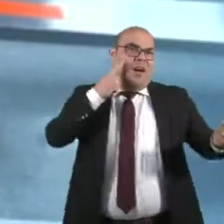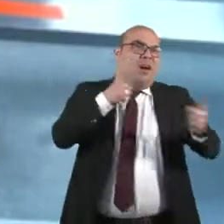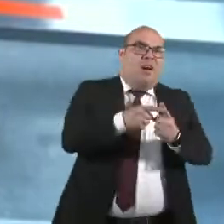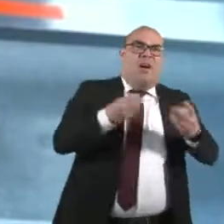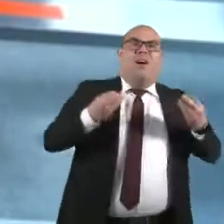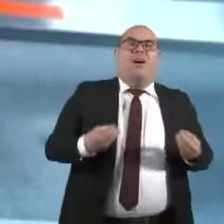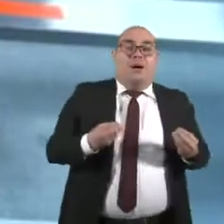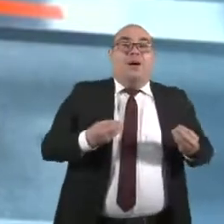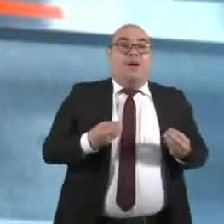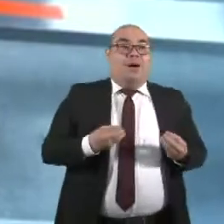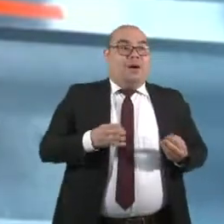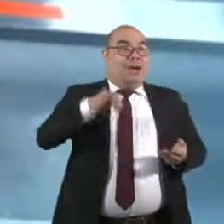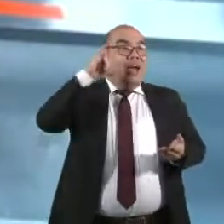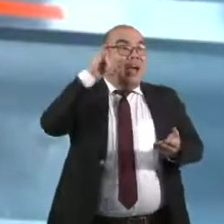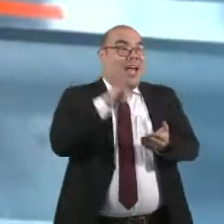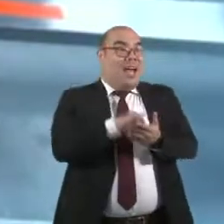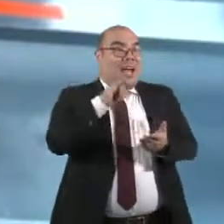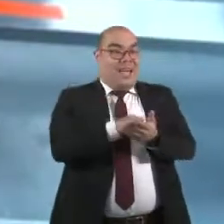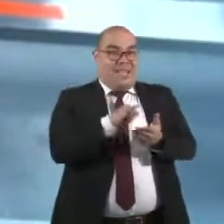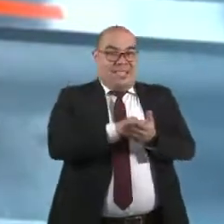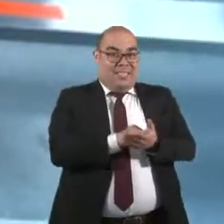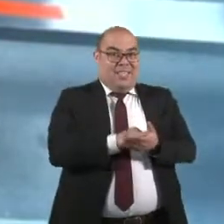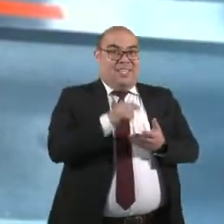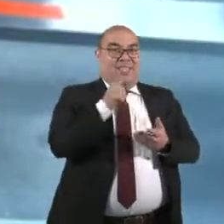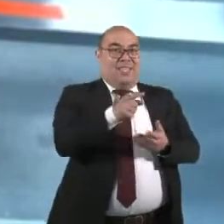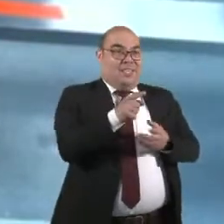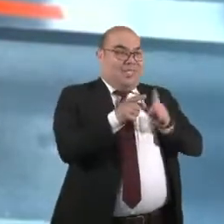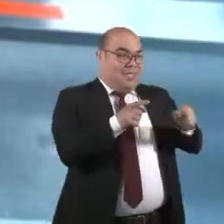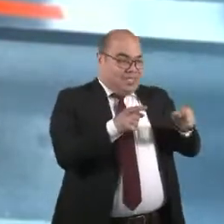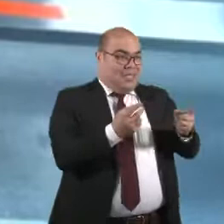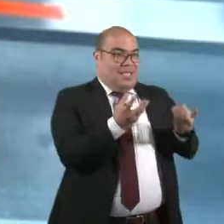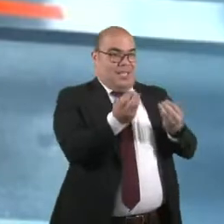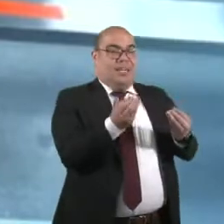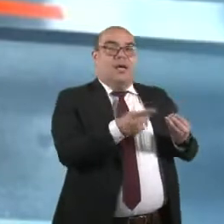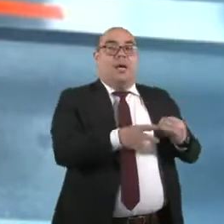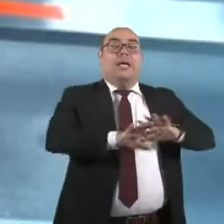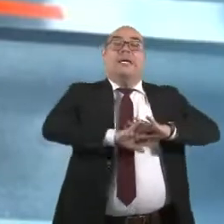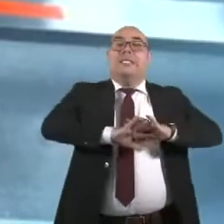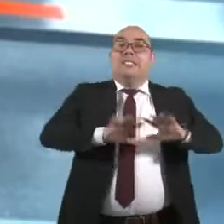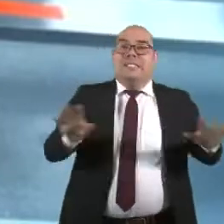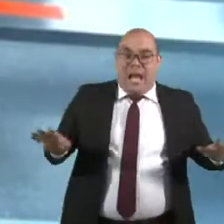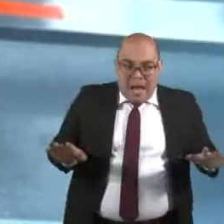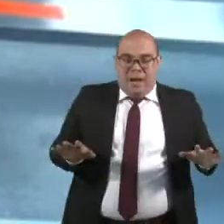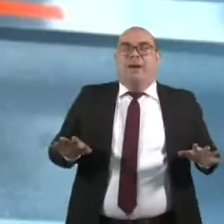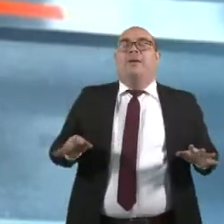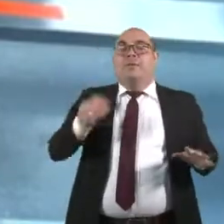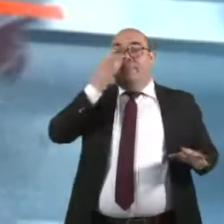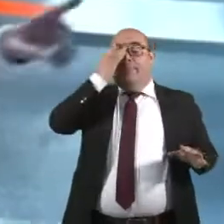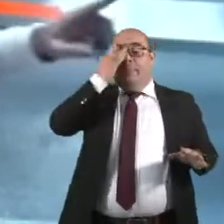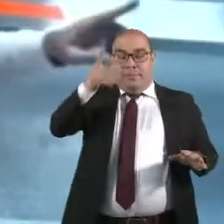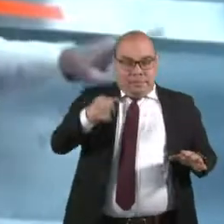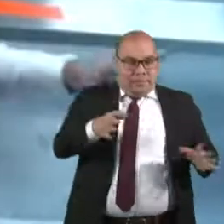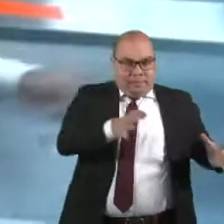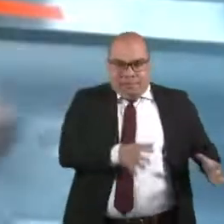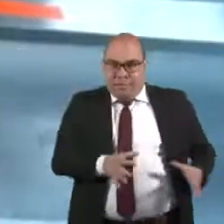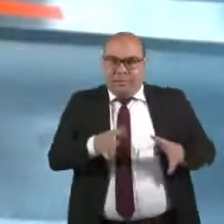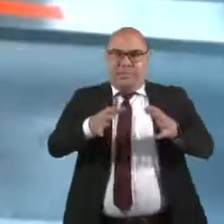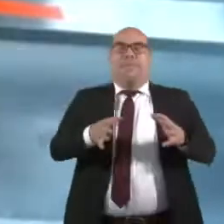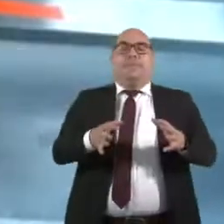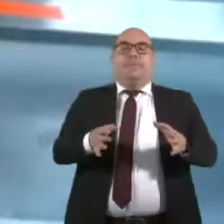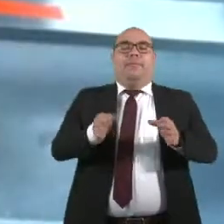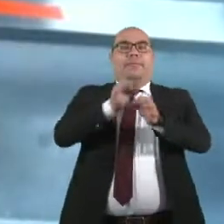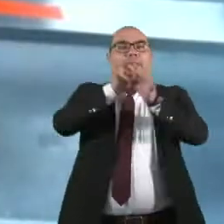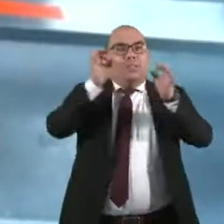Pero cuando ya conformamos las autodefensas campesinas de Córdoba, y Urabá, que empezamos a prodigar esa seguridad a las